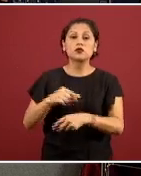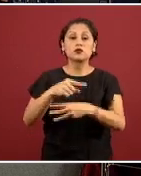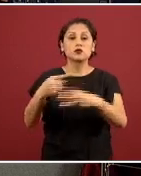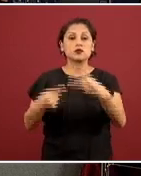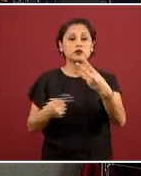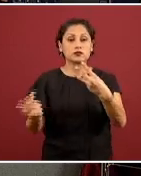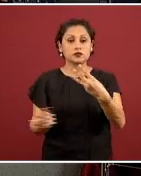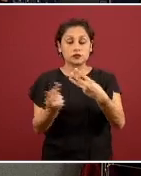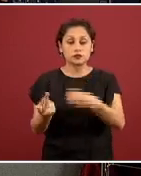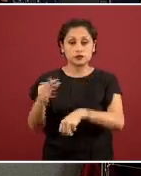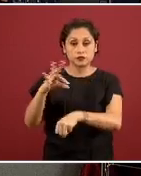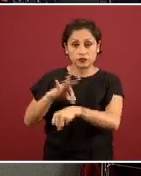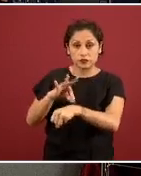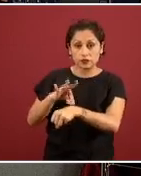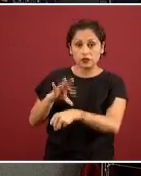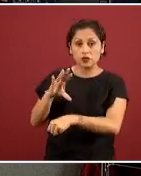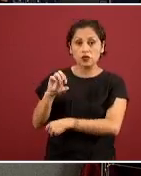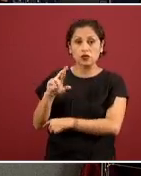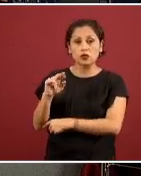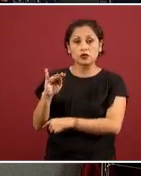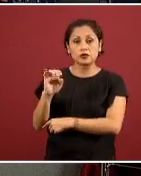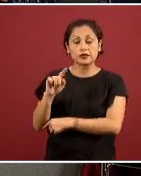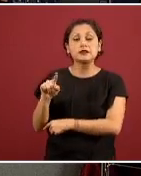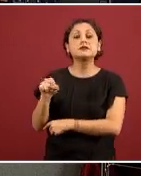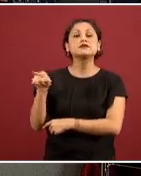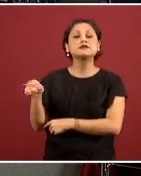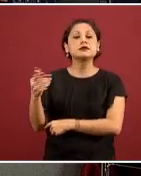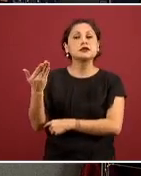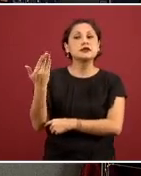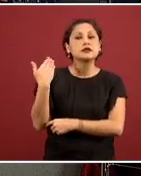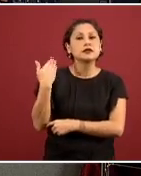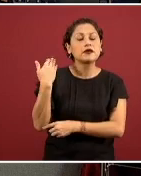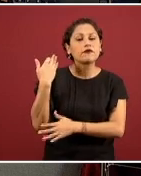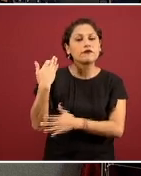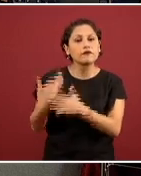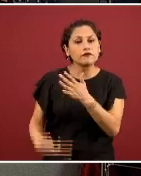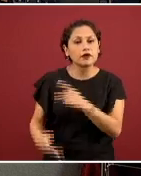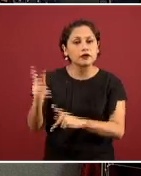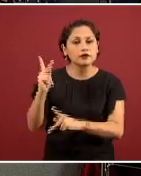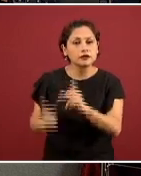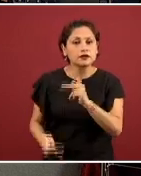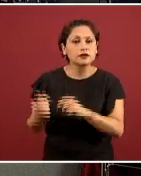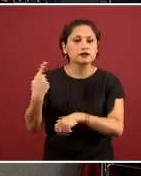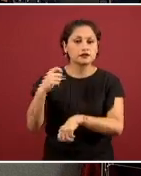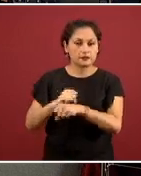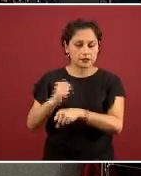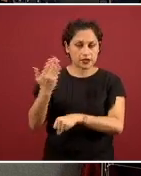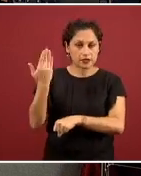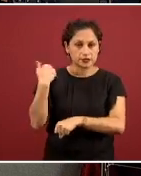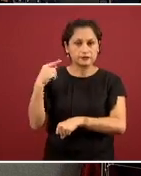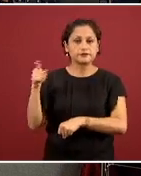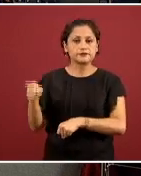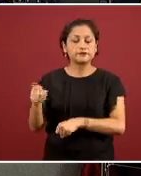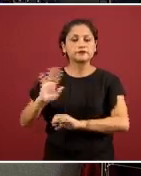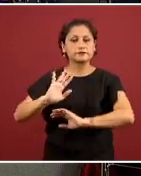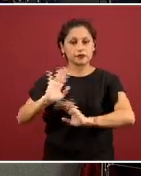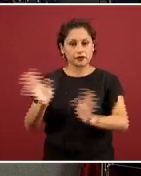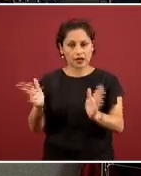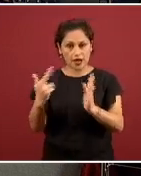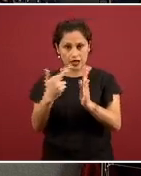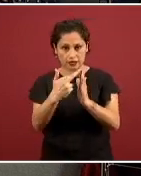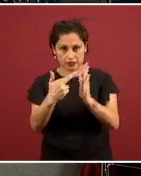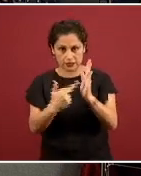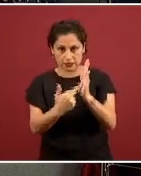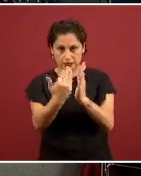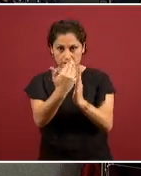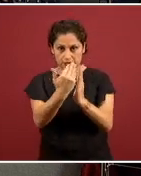empezando con el doctor Cortés, retomando un tema que quedó pendiente la semana pasada, es ya tienen un protocolo para